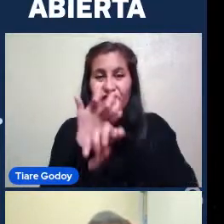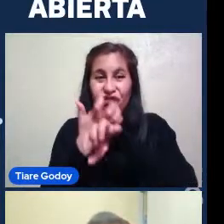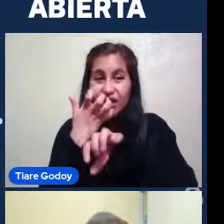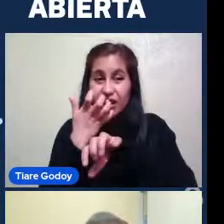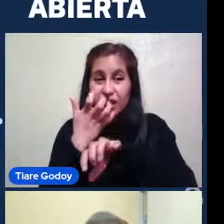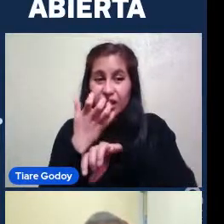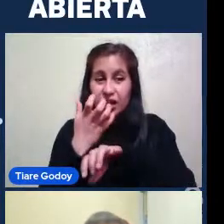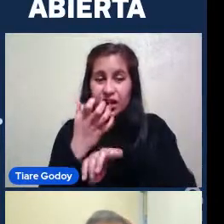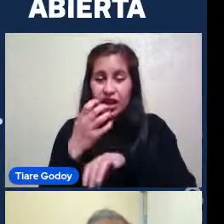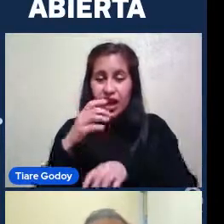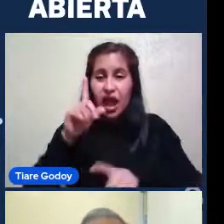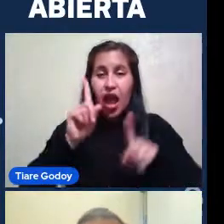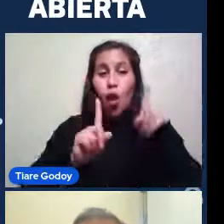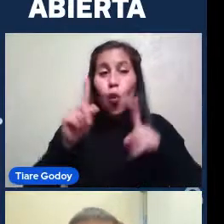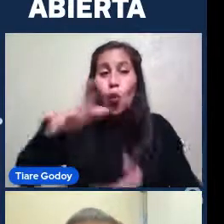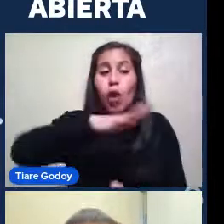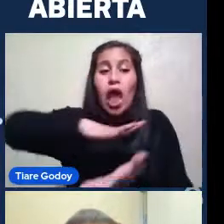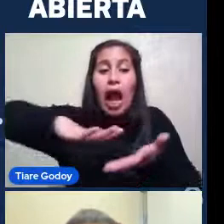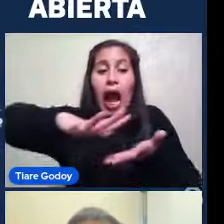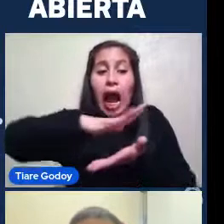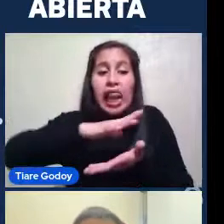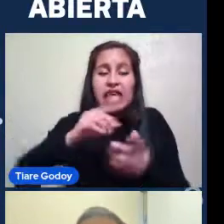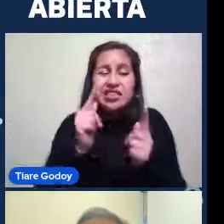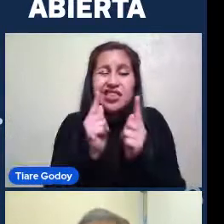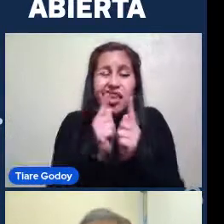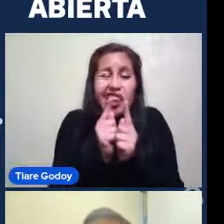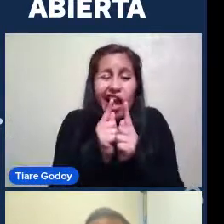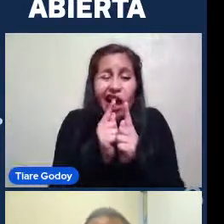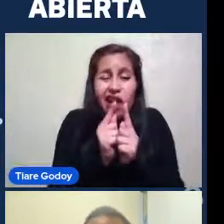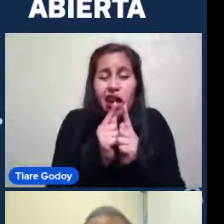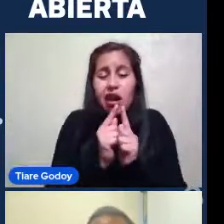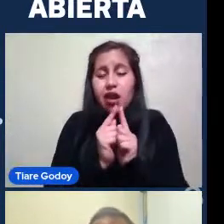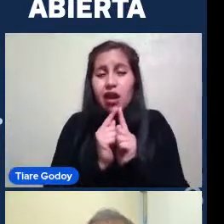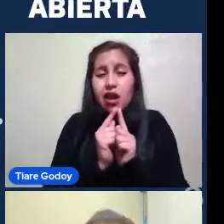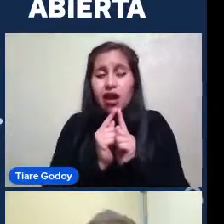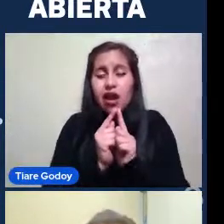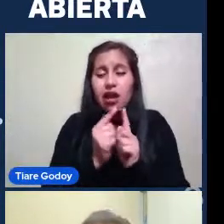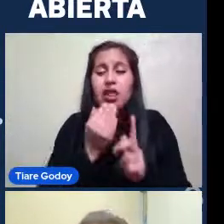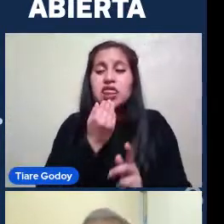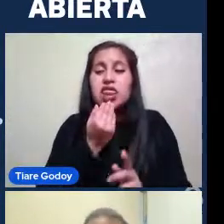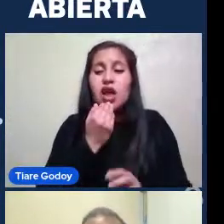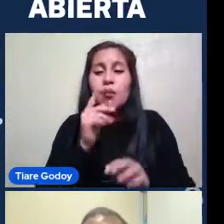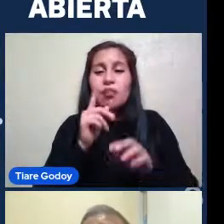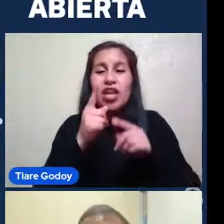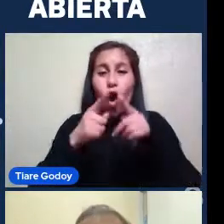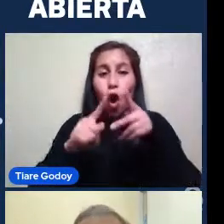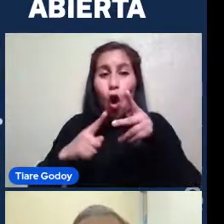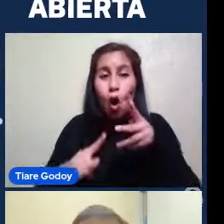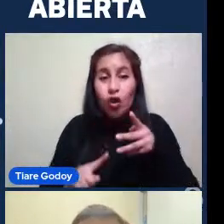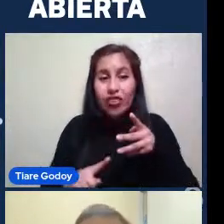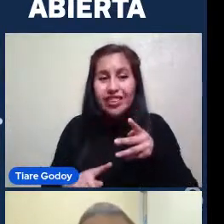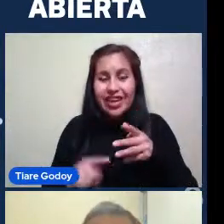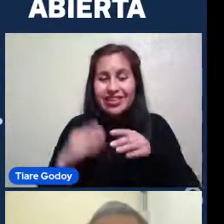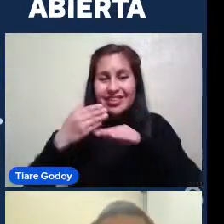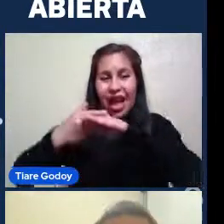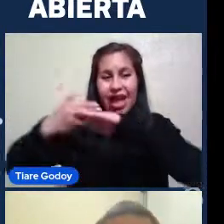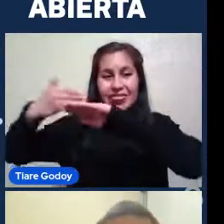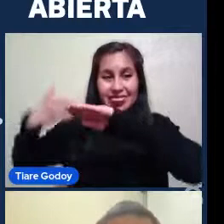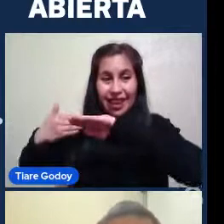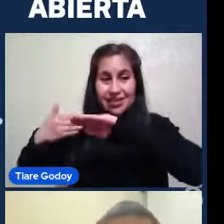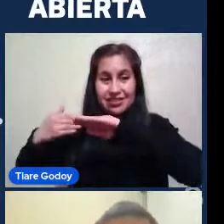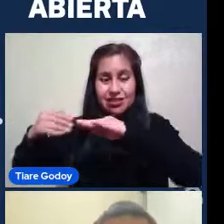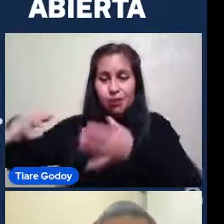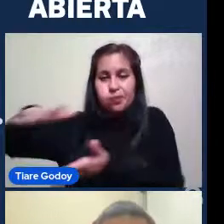Esbozo de galaxias Que podrían ser Galaxias enanas Y también hay galaxias Que están Detrás del cúmulo De galaxias Que es posible ver